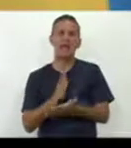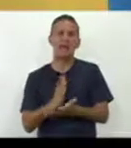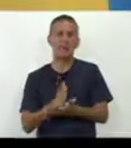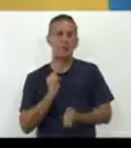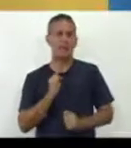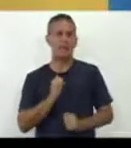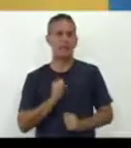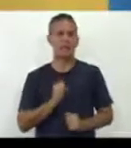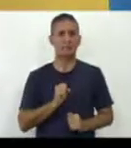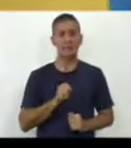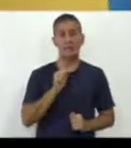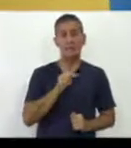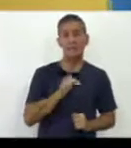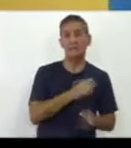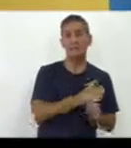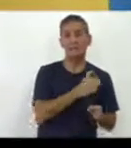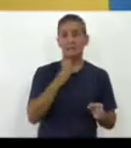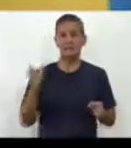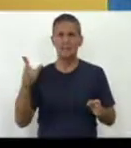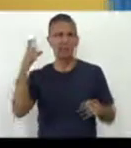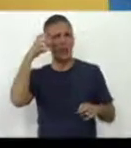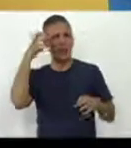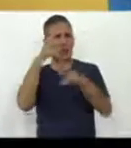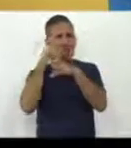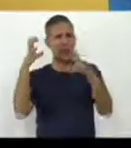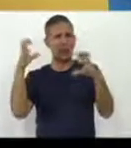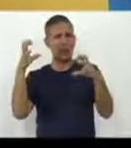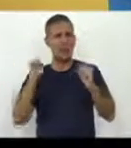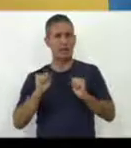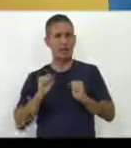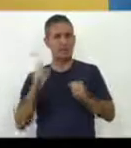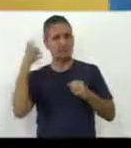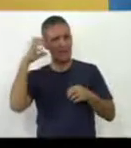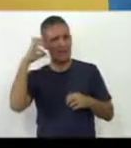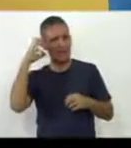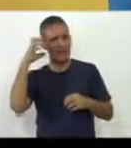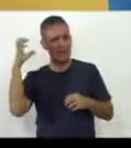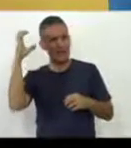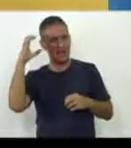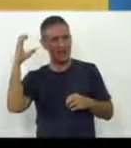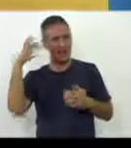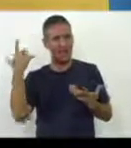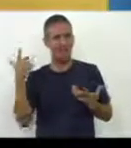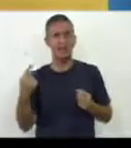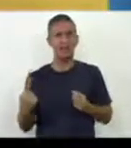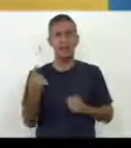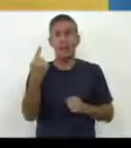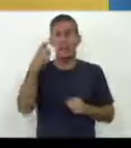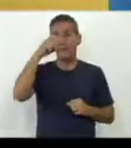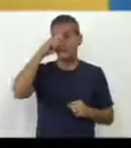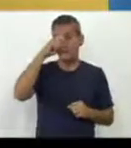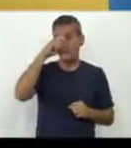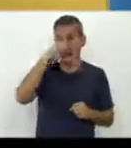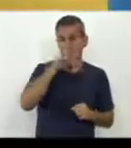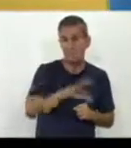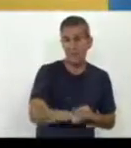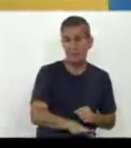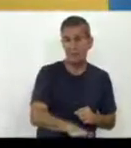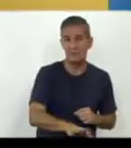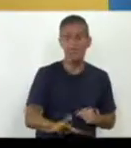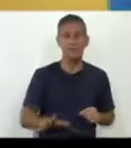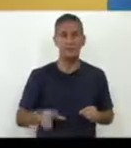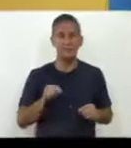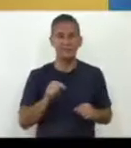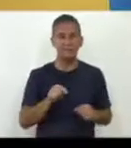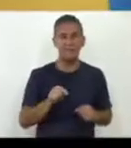que la ciencia actualizada está denominando primera infancia porque sirve todo su desarrollo